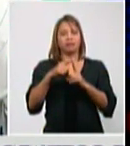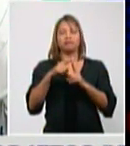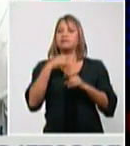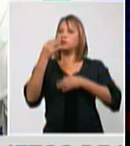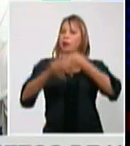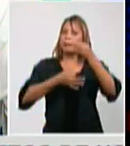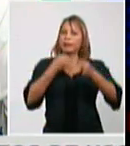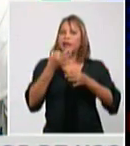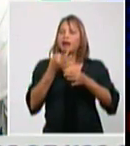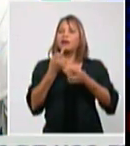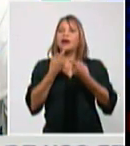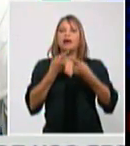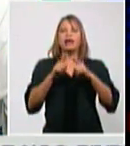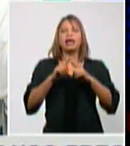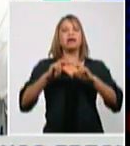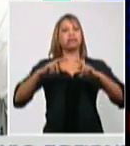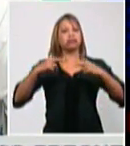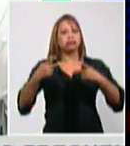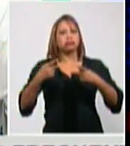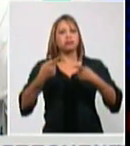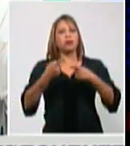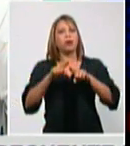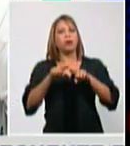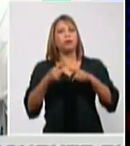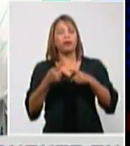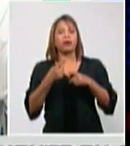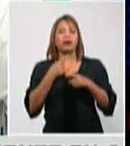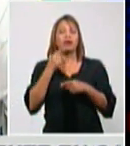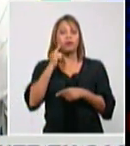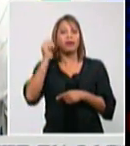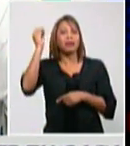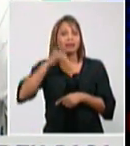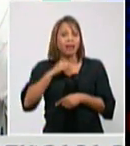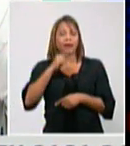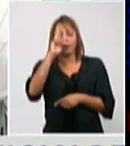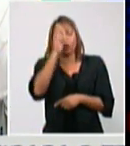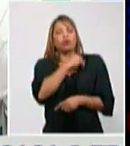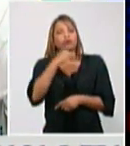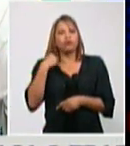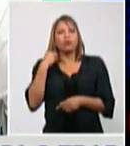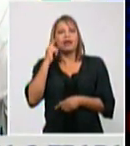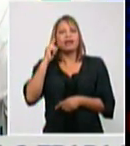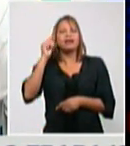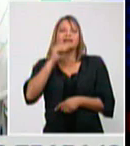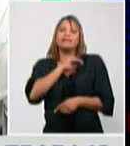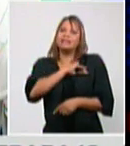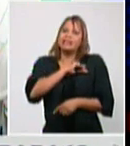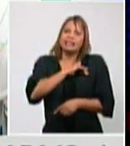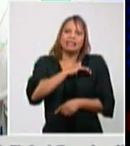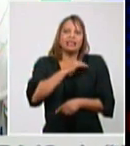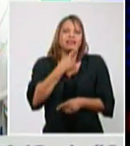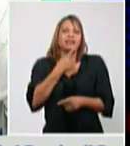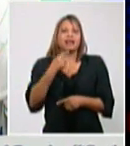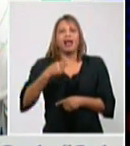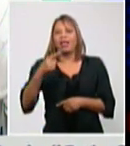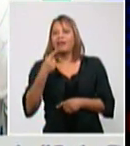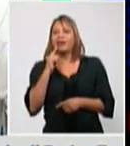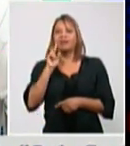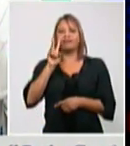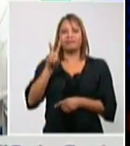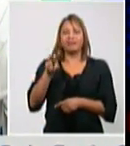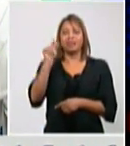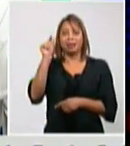porque ella como buena pediatra bueno pues siente cada vez que tiene que enfrentar un incremento.